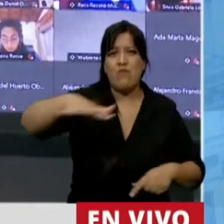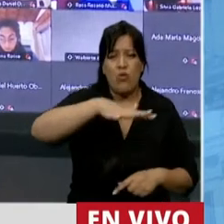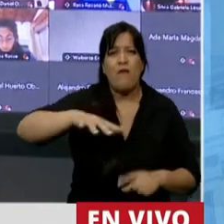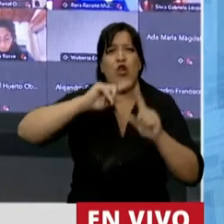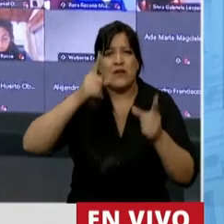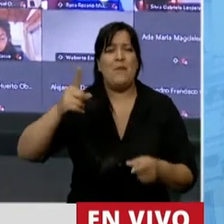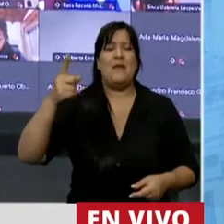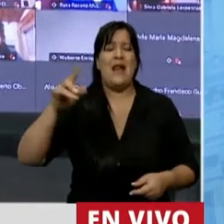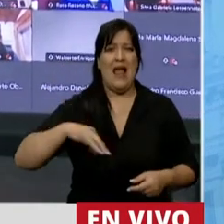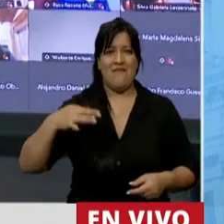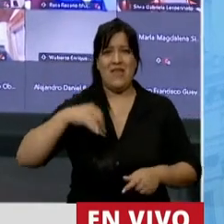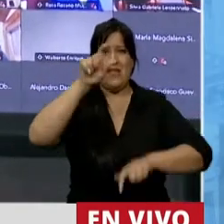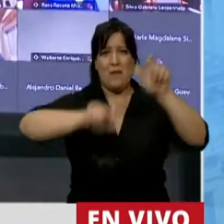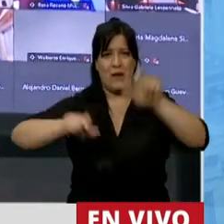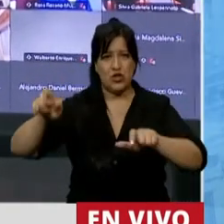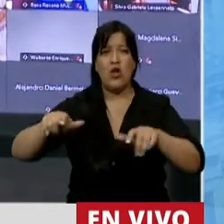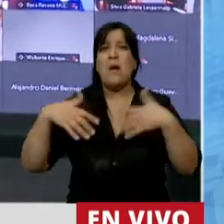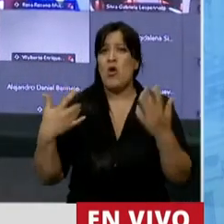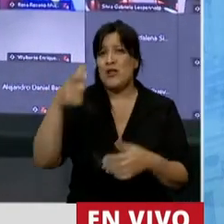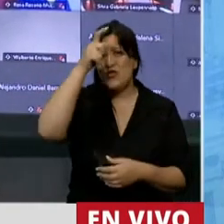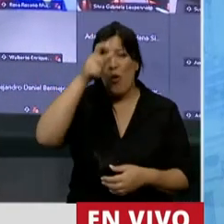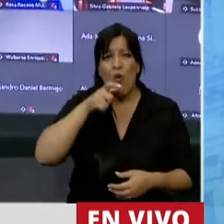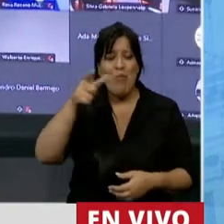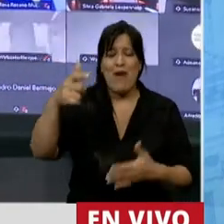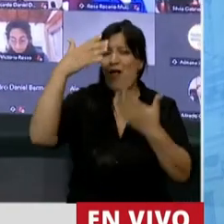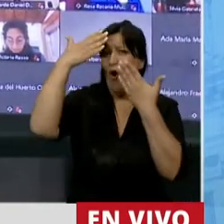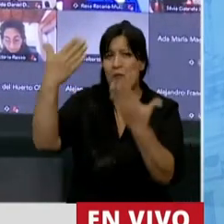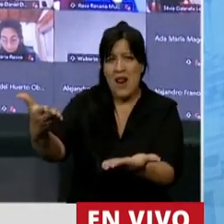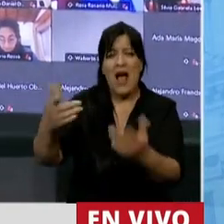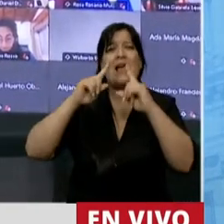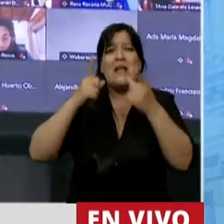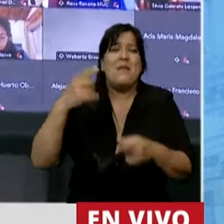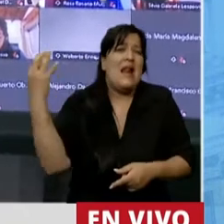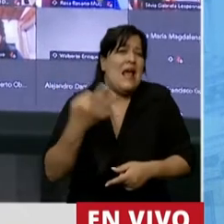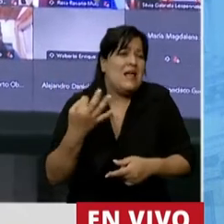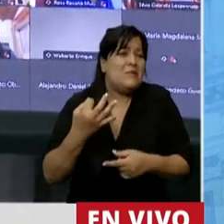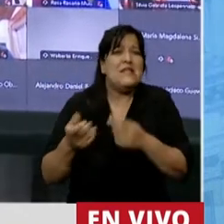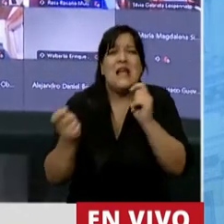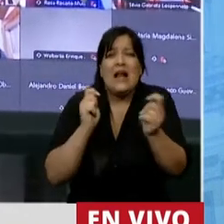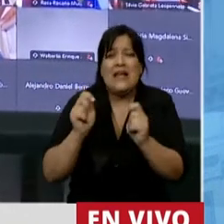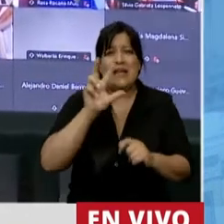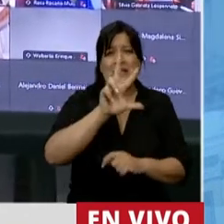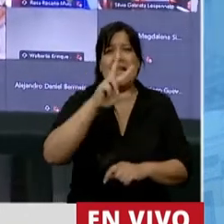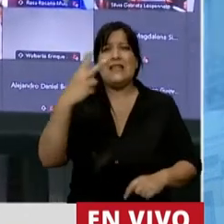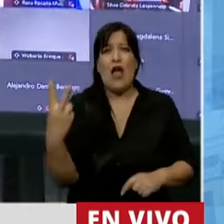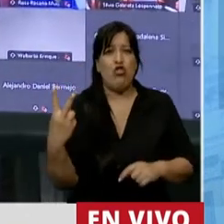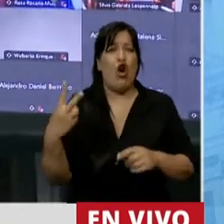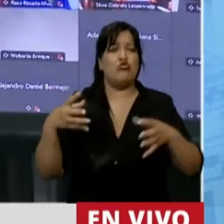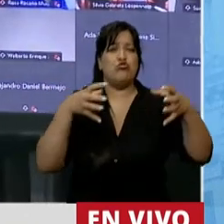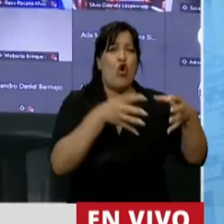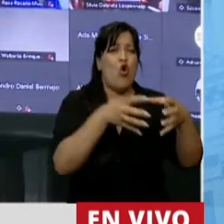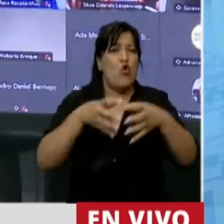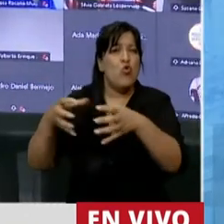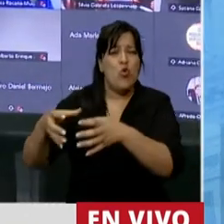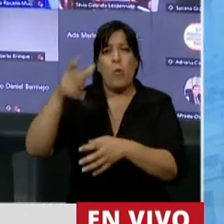Por eso que a todos ellos mi homenaje y en especial a las 32 dotaciones de